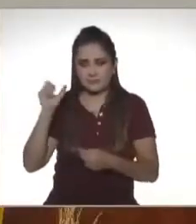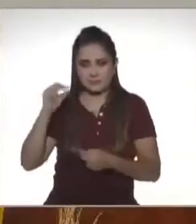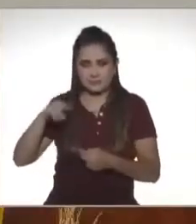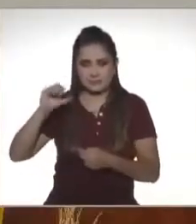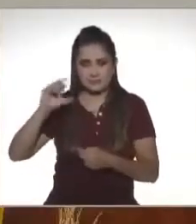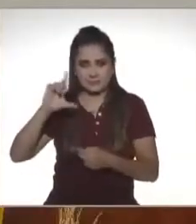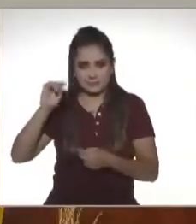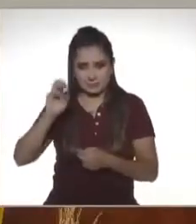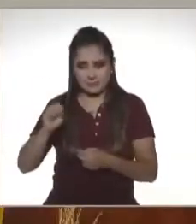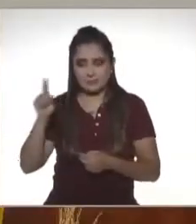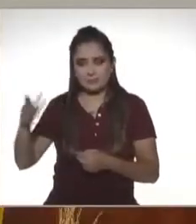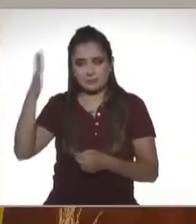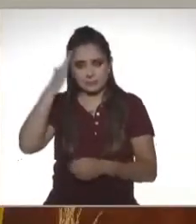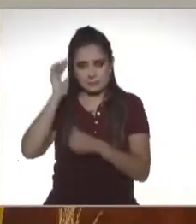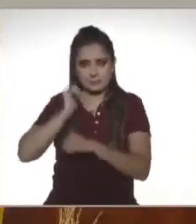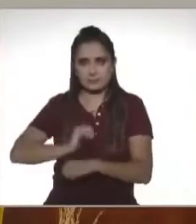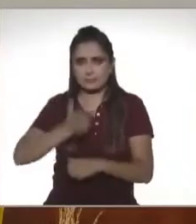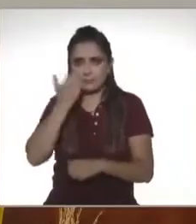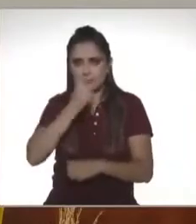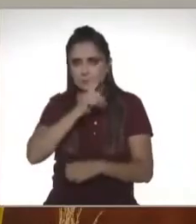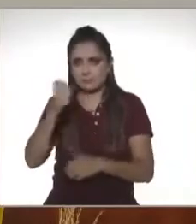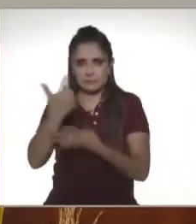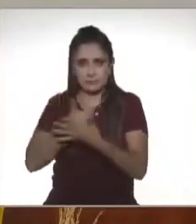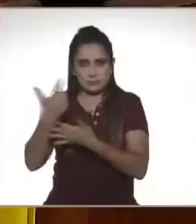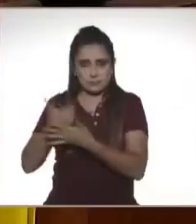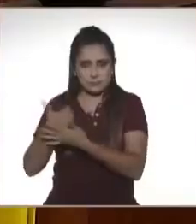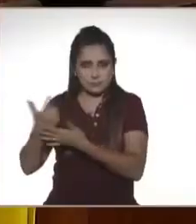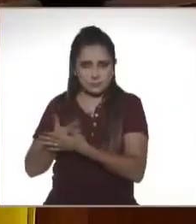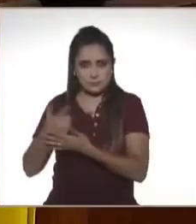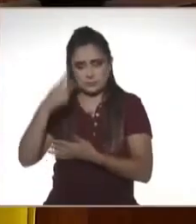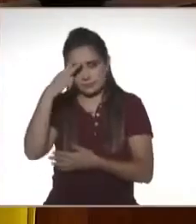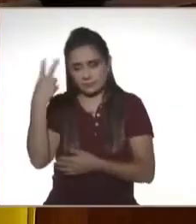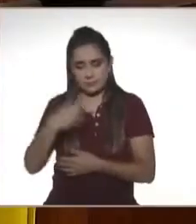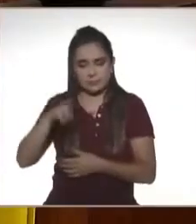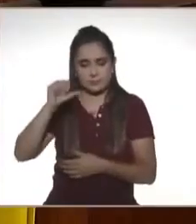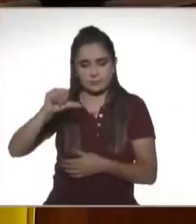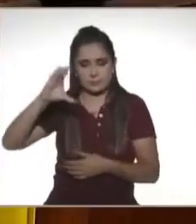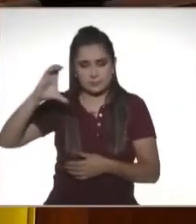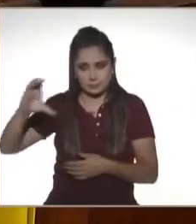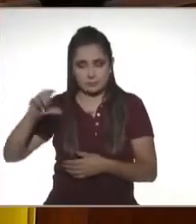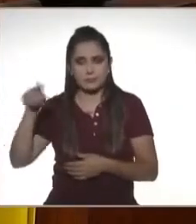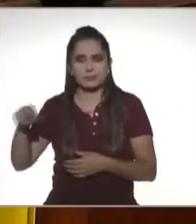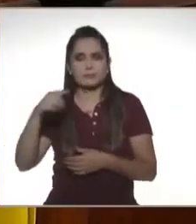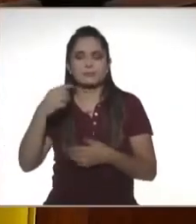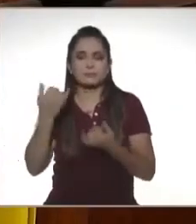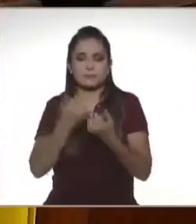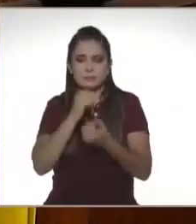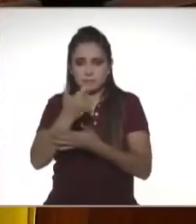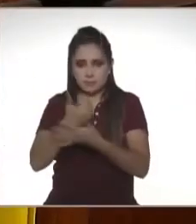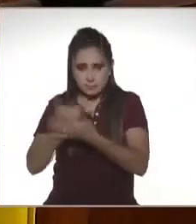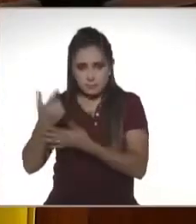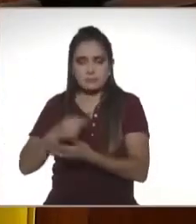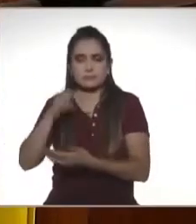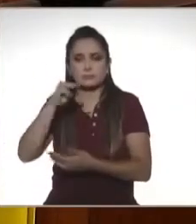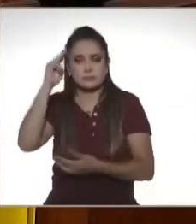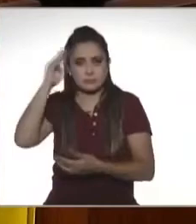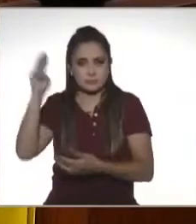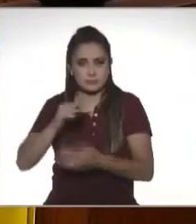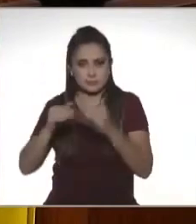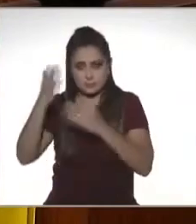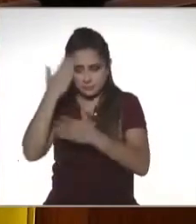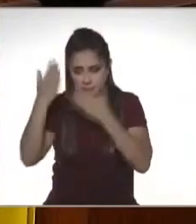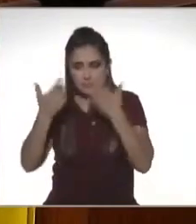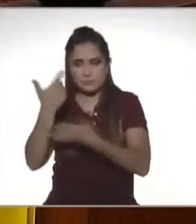Bojorges Pérez. Él es presidente del Colegio de Contadores Públicos de México, AC, Contador Público Certificado y Maestro en Contabilidad e